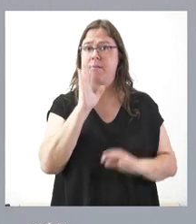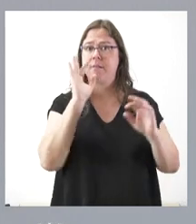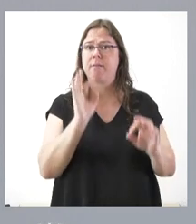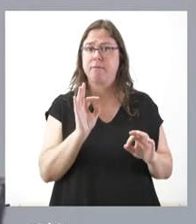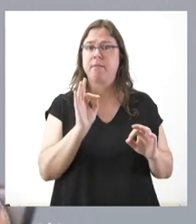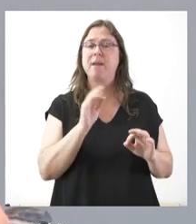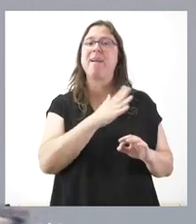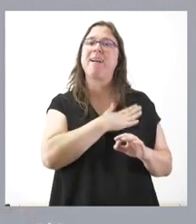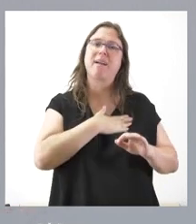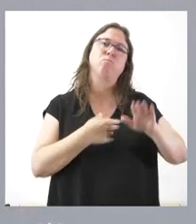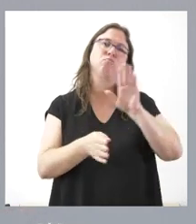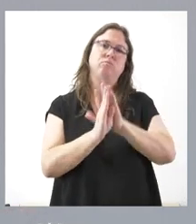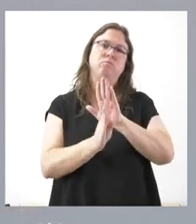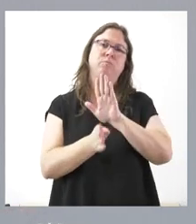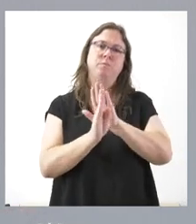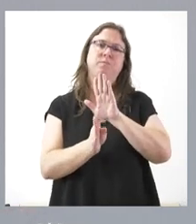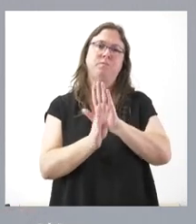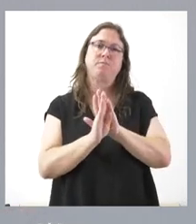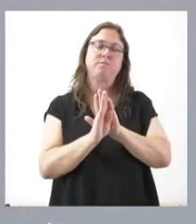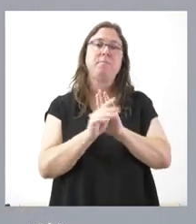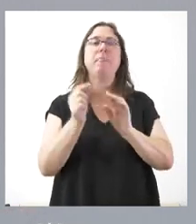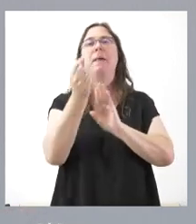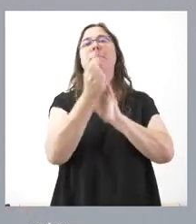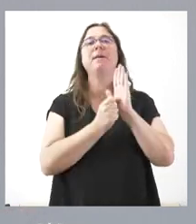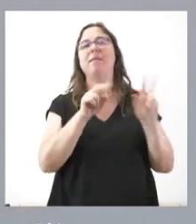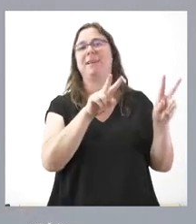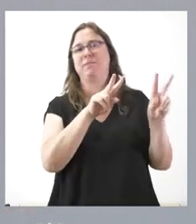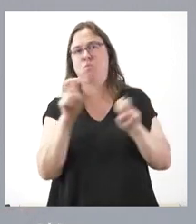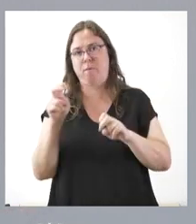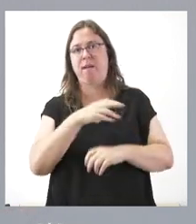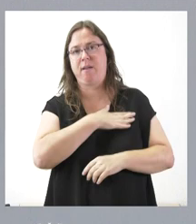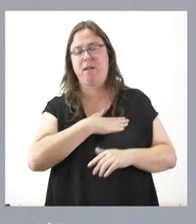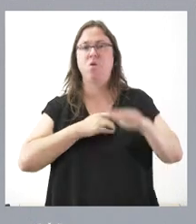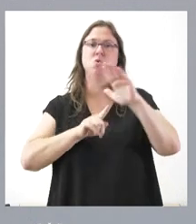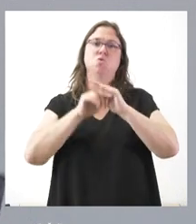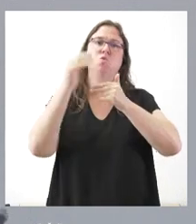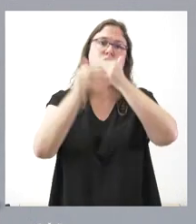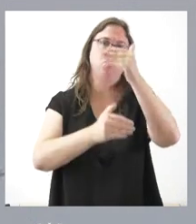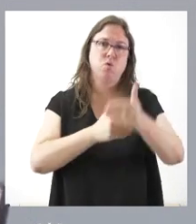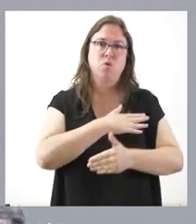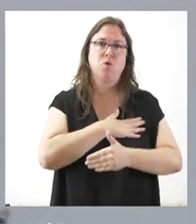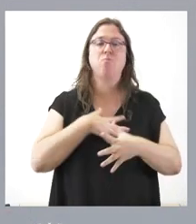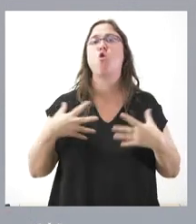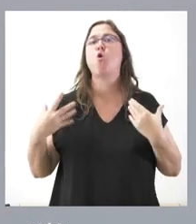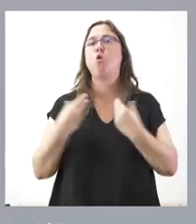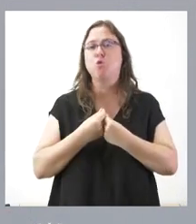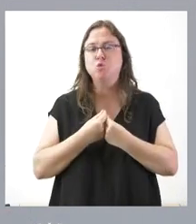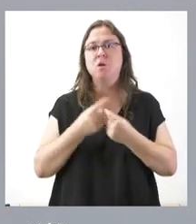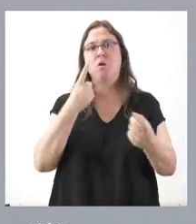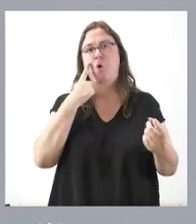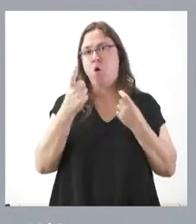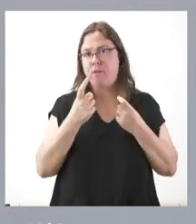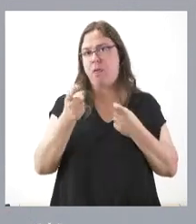seguir incorporando nuevas medidas, seguir avanzando de manera conjunta, manera coordinada